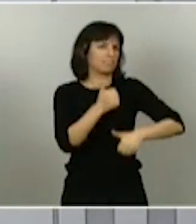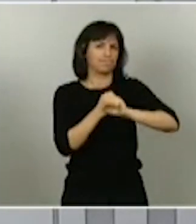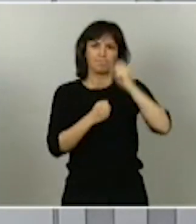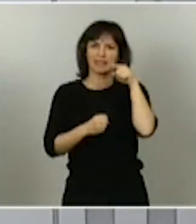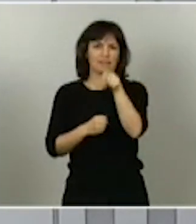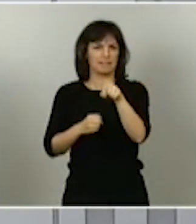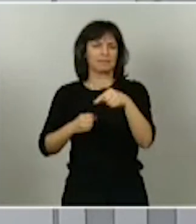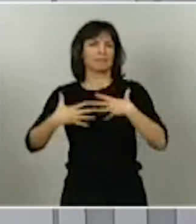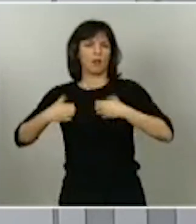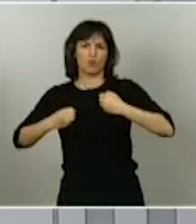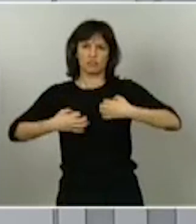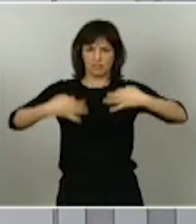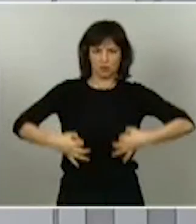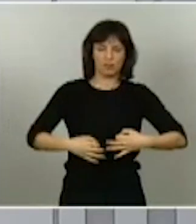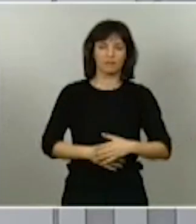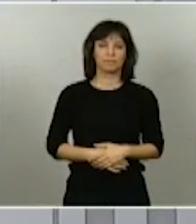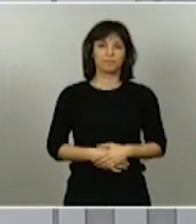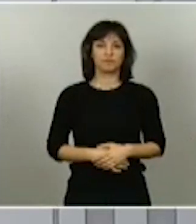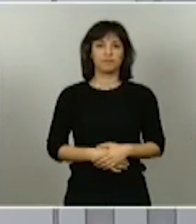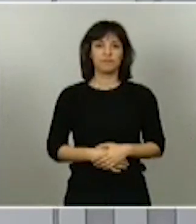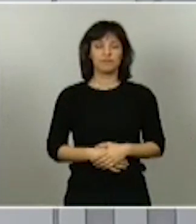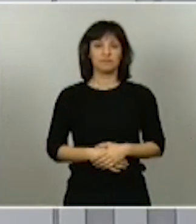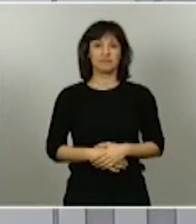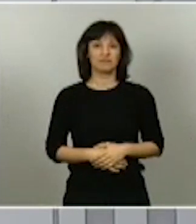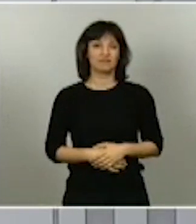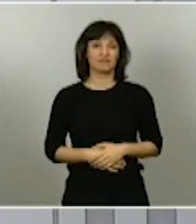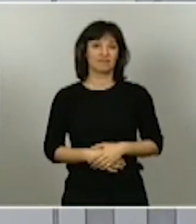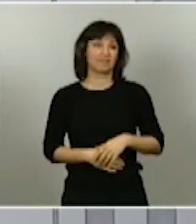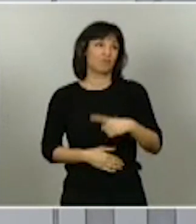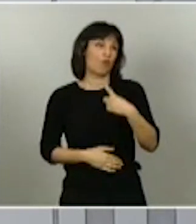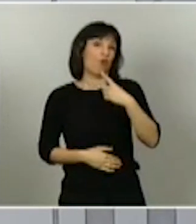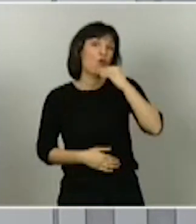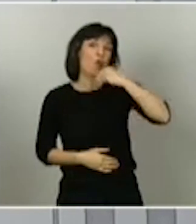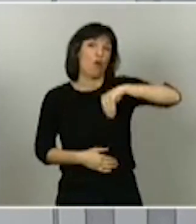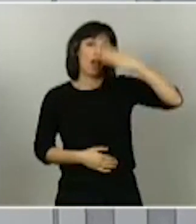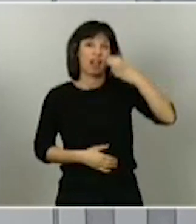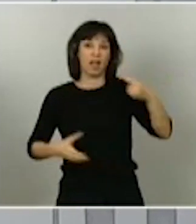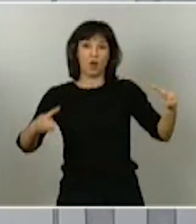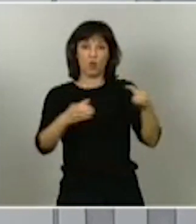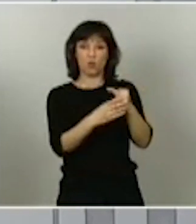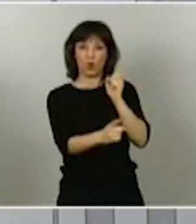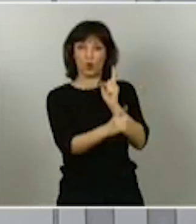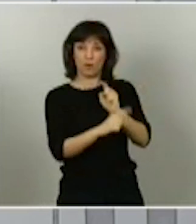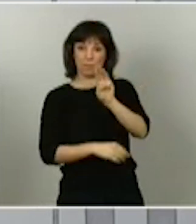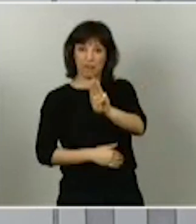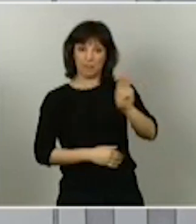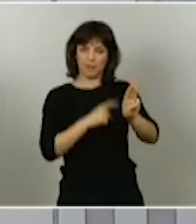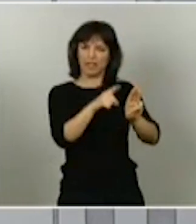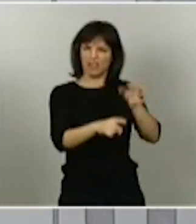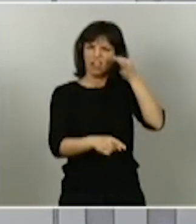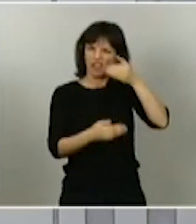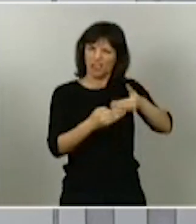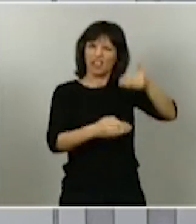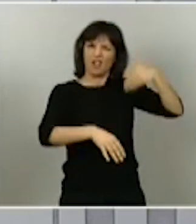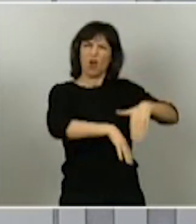deseable, lo que todos hubiéramos querido es que el principal partido de la oposición, este partido que ha gobernado durante tantos